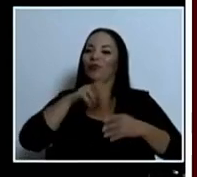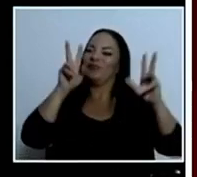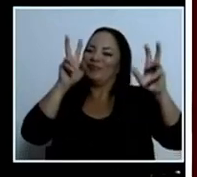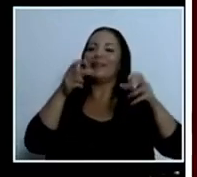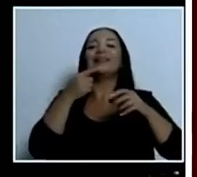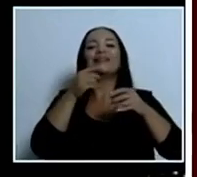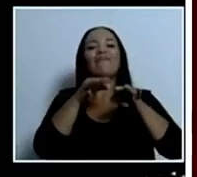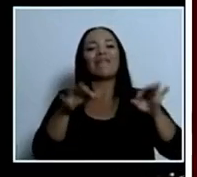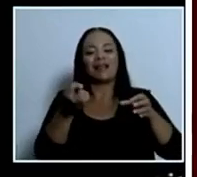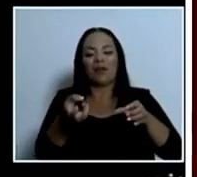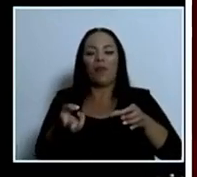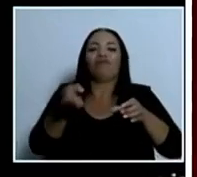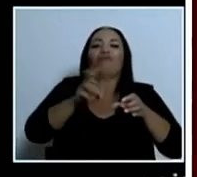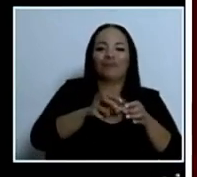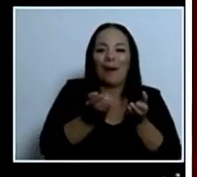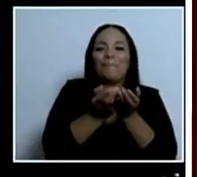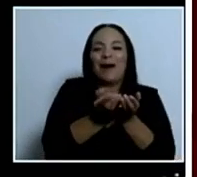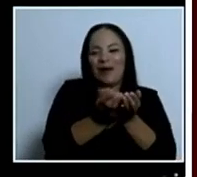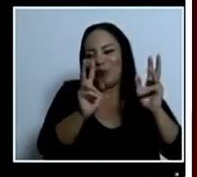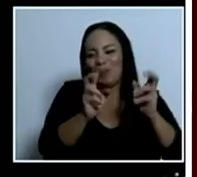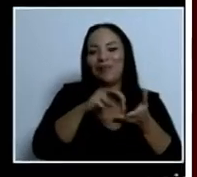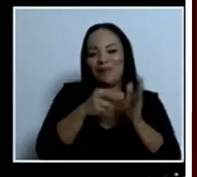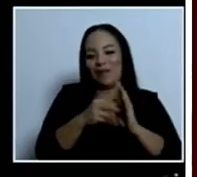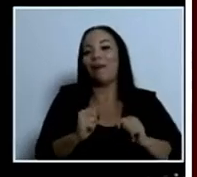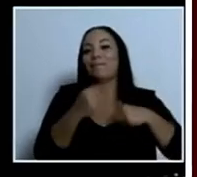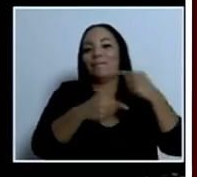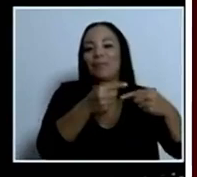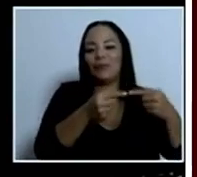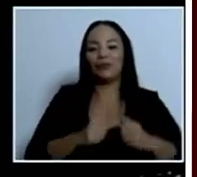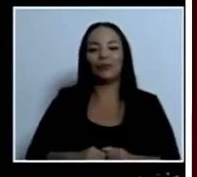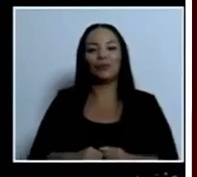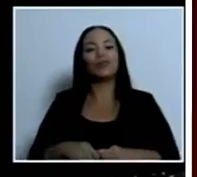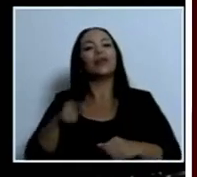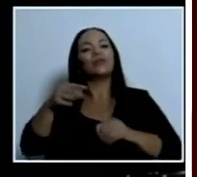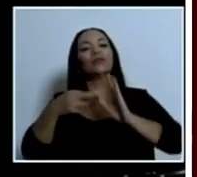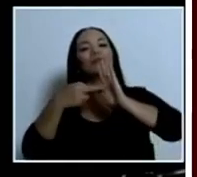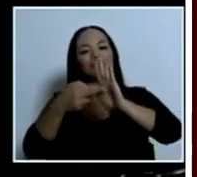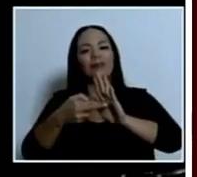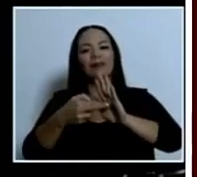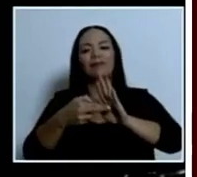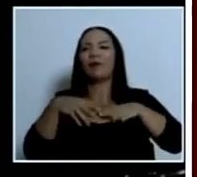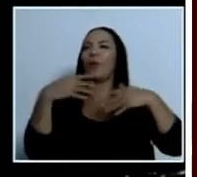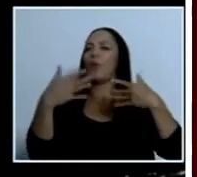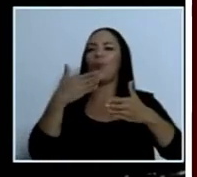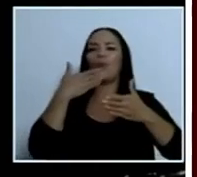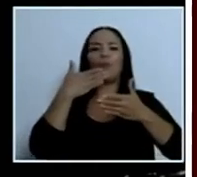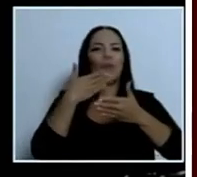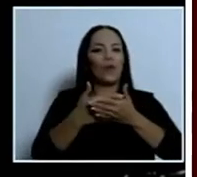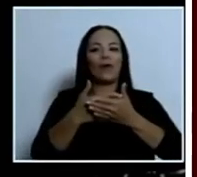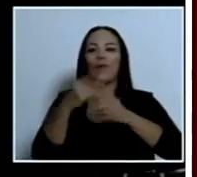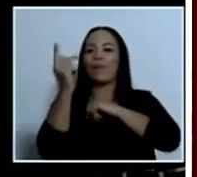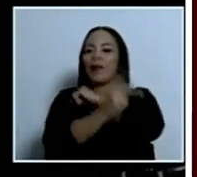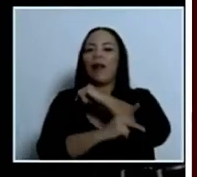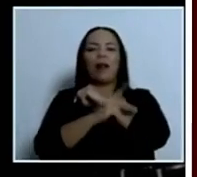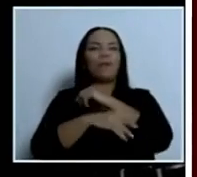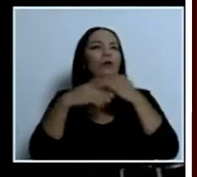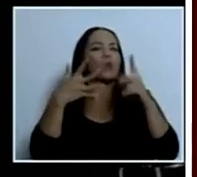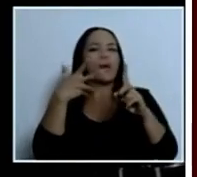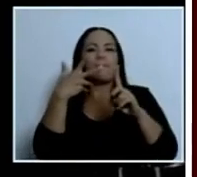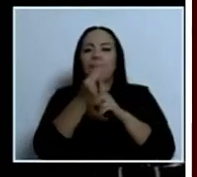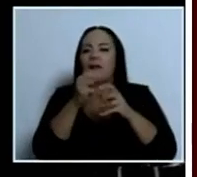esto para nosotros representa una iniciativa país de alto impacto. ¿Por qué? Porque está